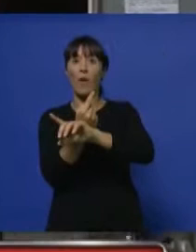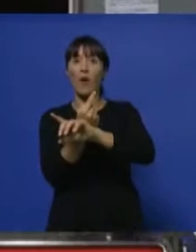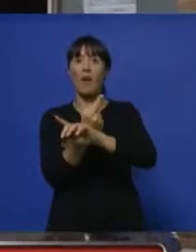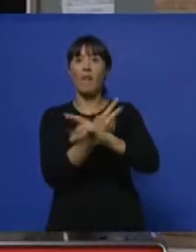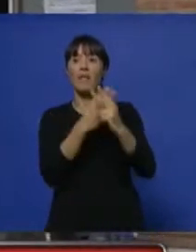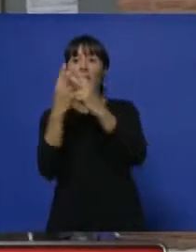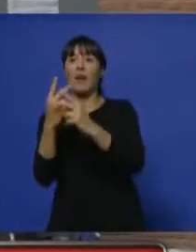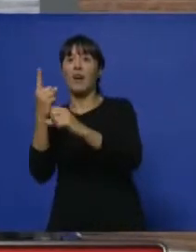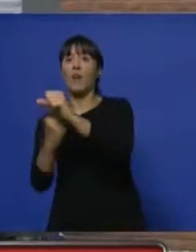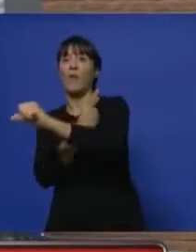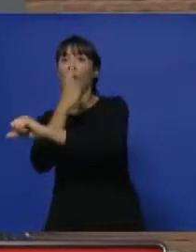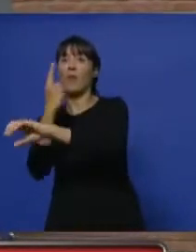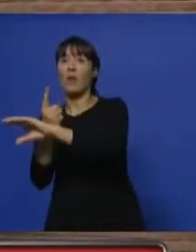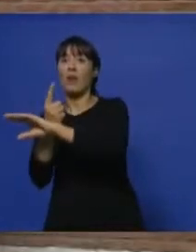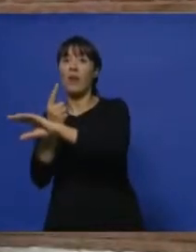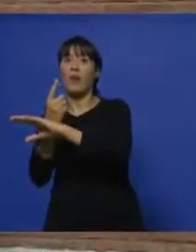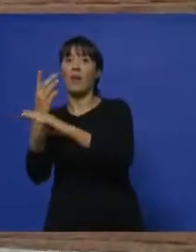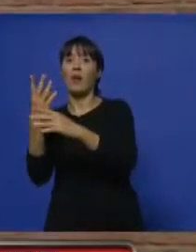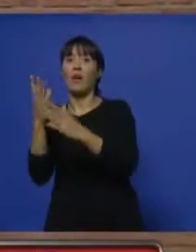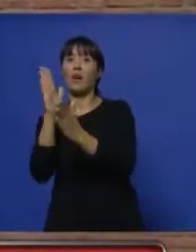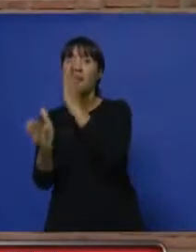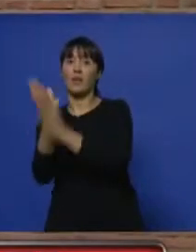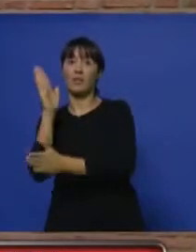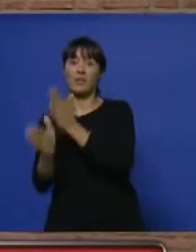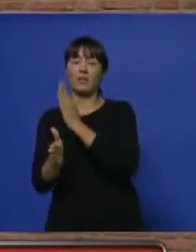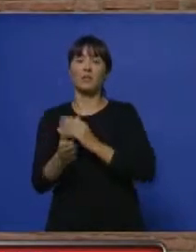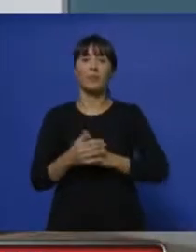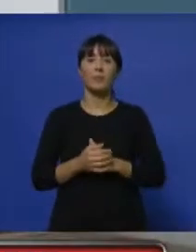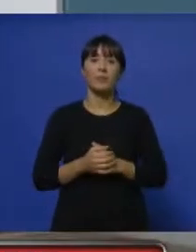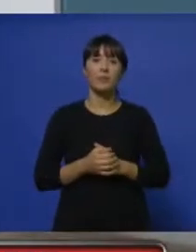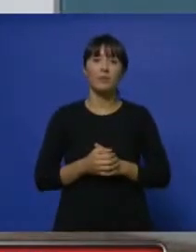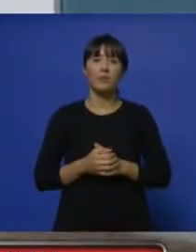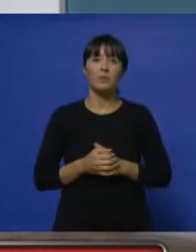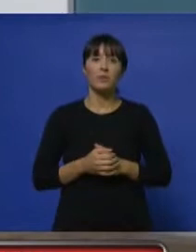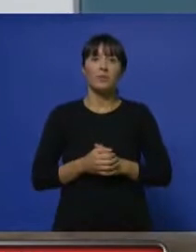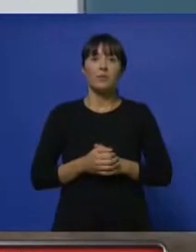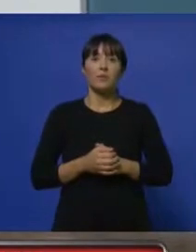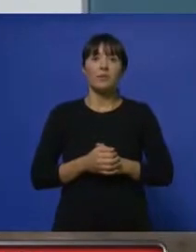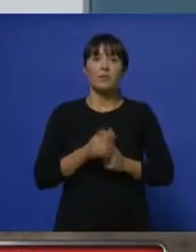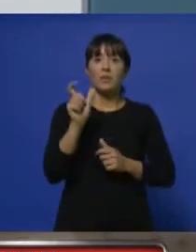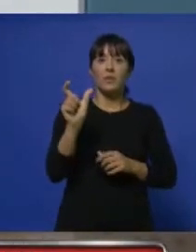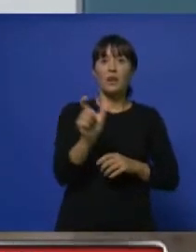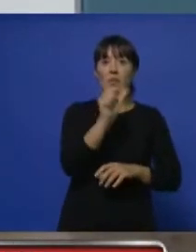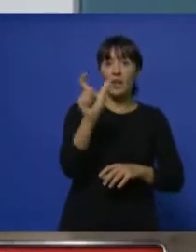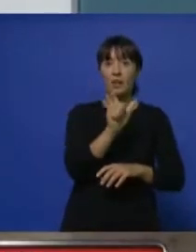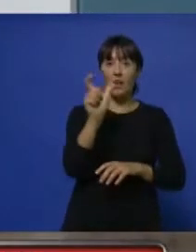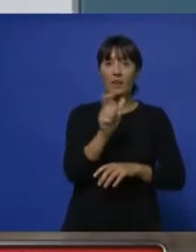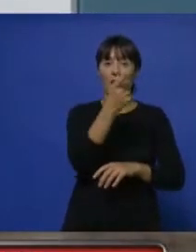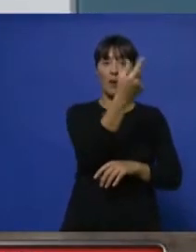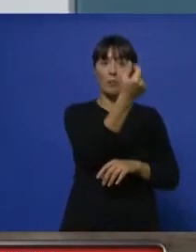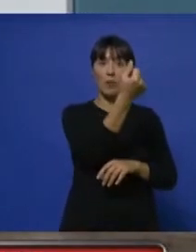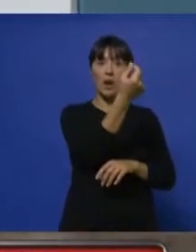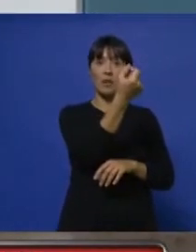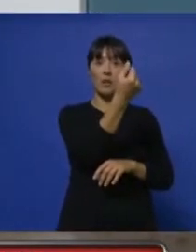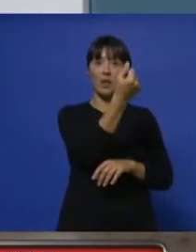hora siguiente. En los ocho municercas vamos a tener la posibilidad de que el vecino recargue la tarjeta, así tiene la